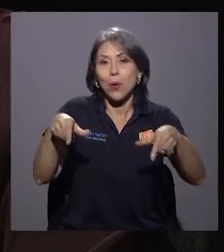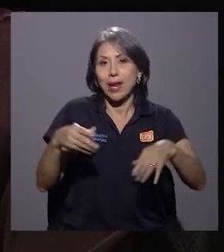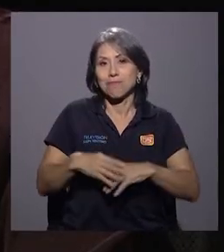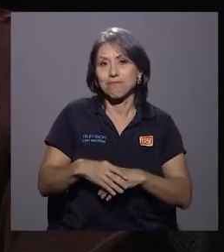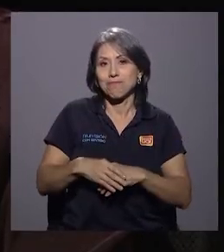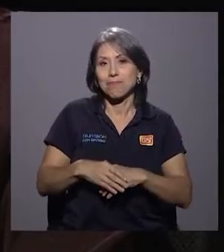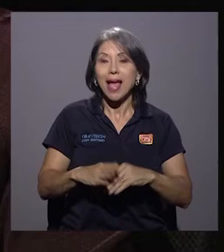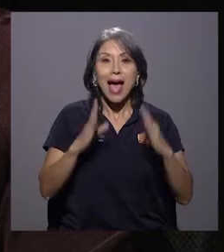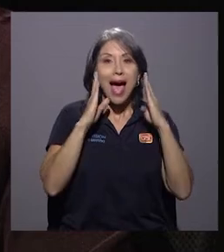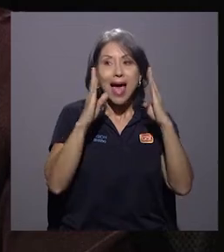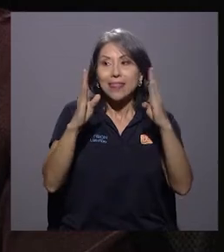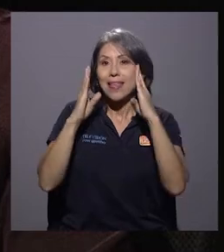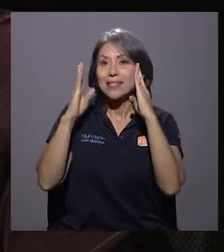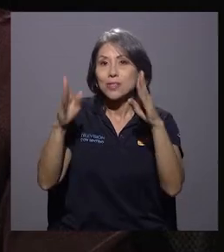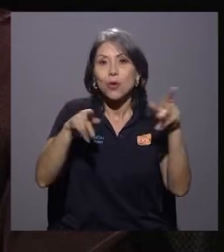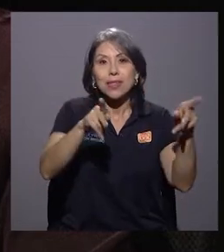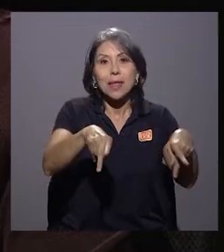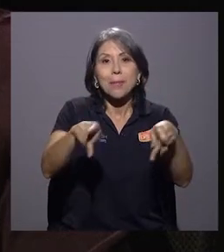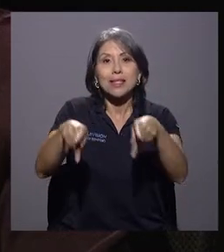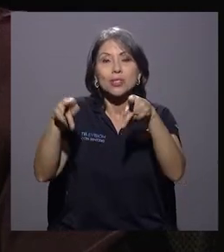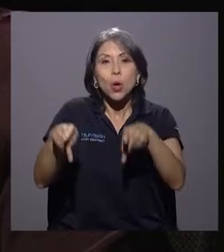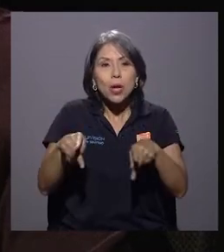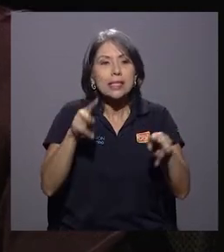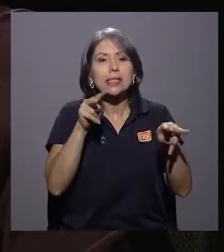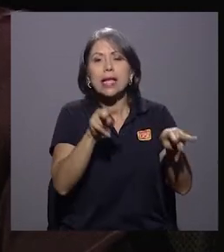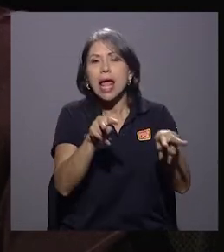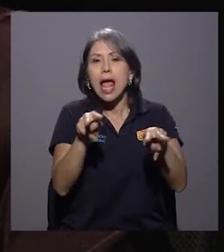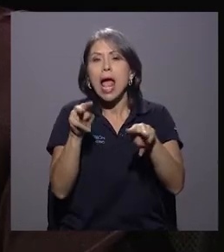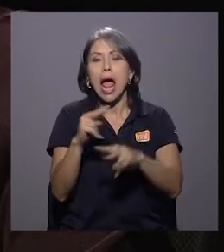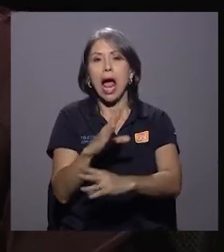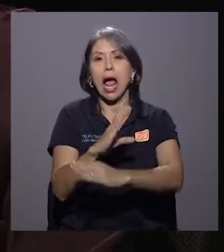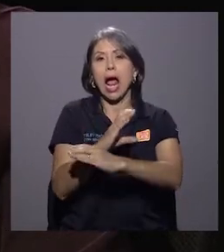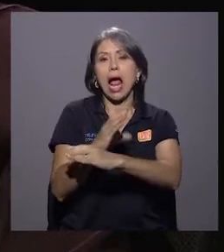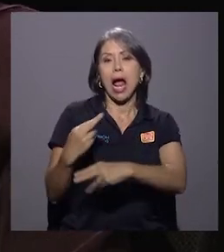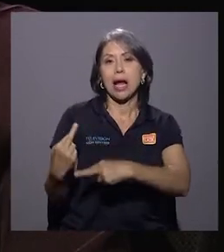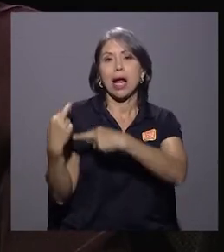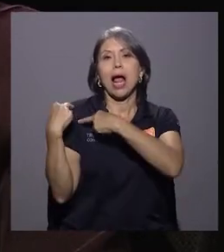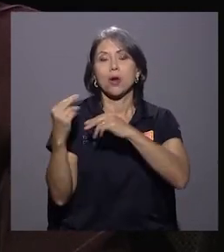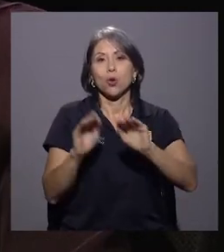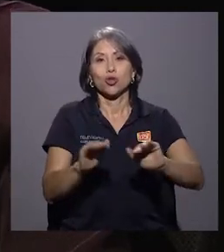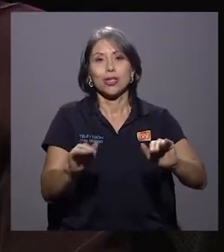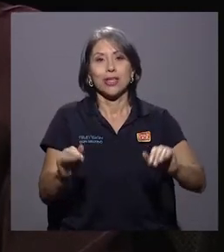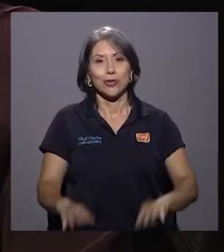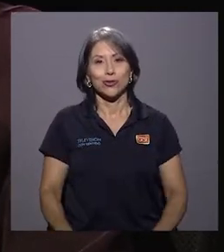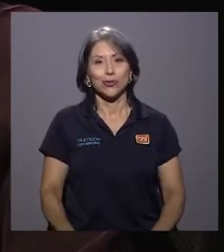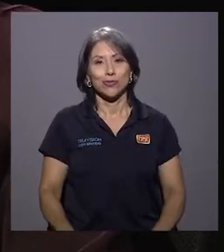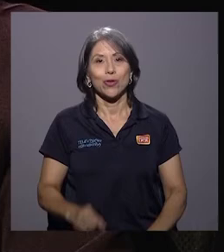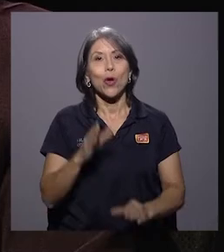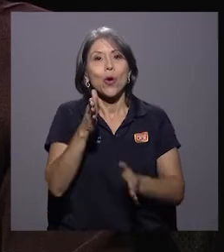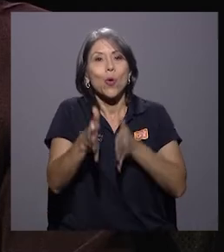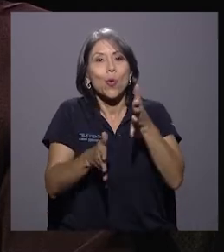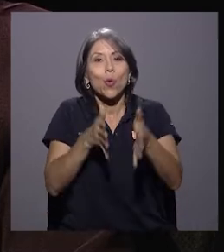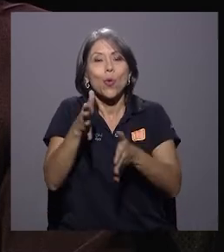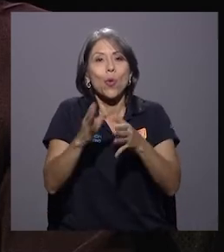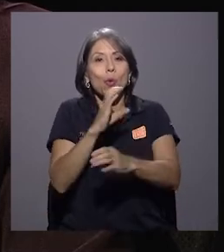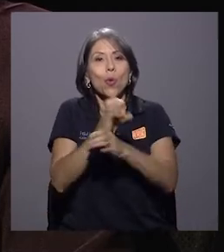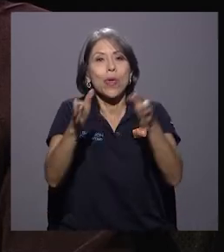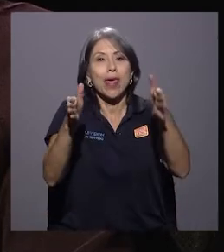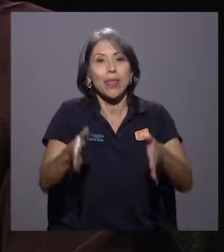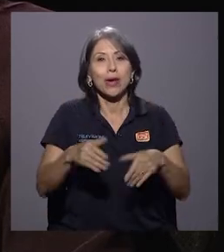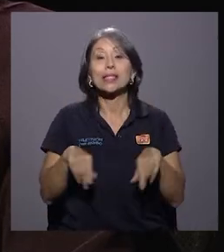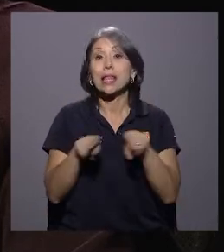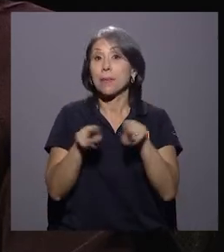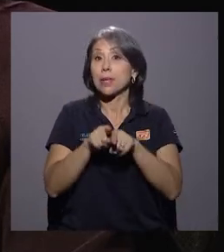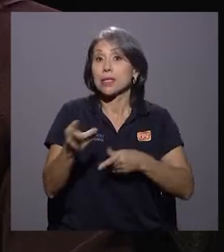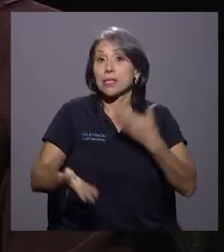que brindan las personas que están a cargo de los niños y las niñas, las personas cuidadoras, los servicios que se tienen para personas con